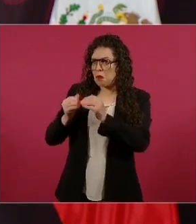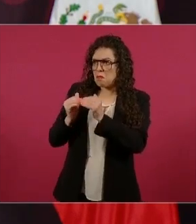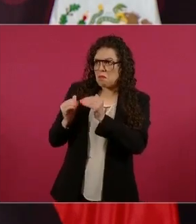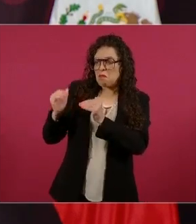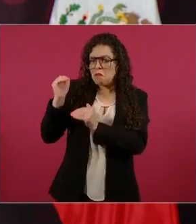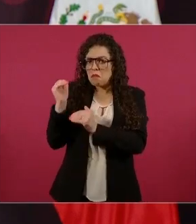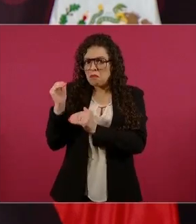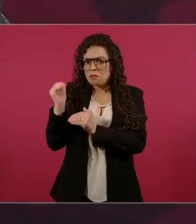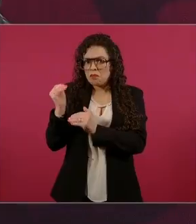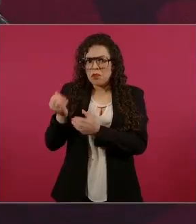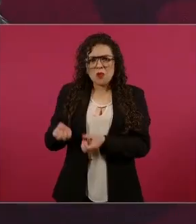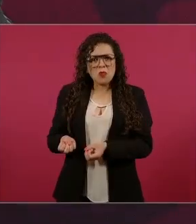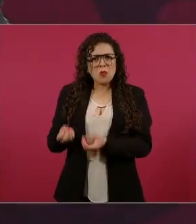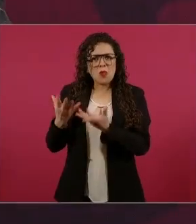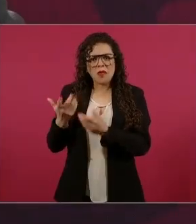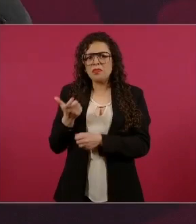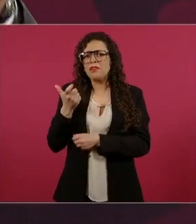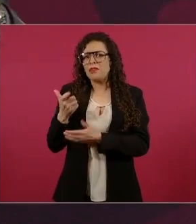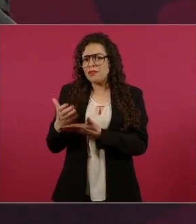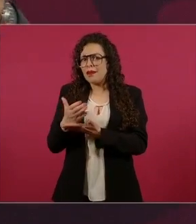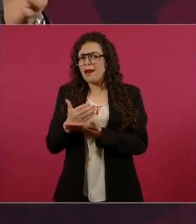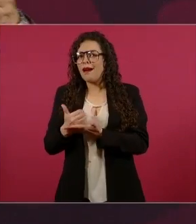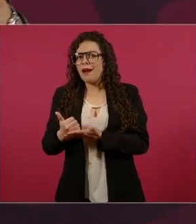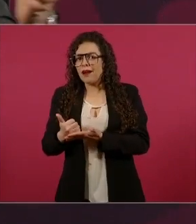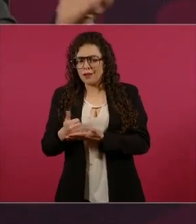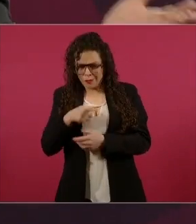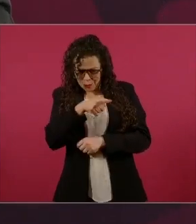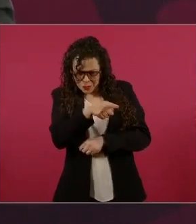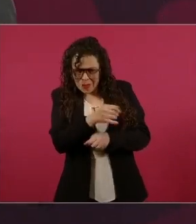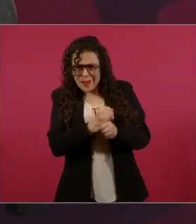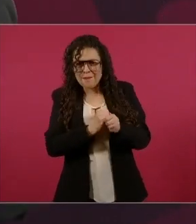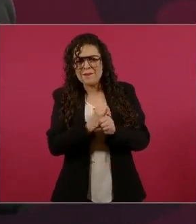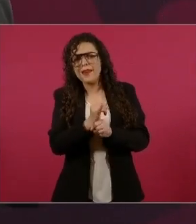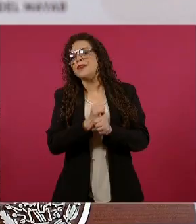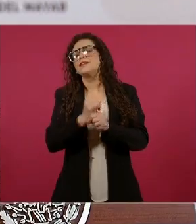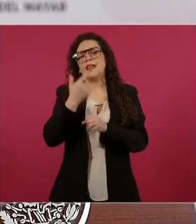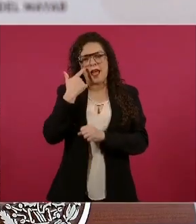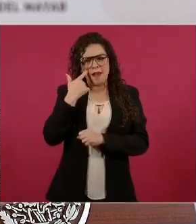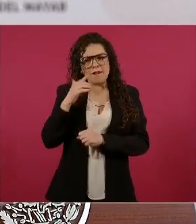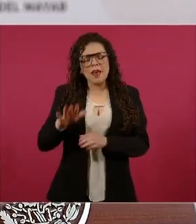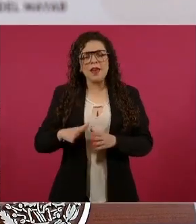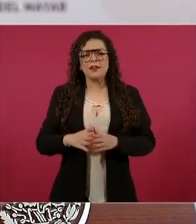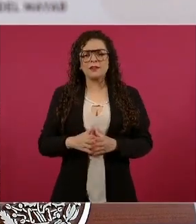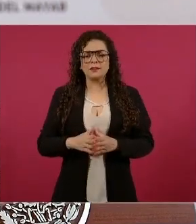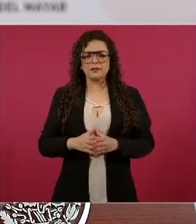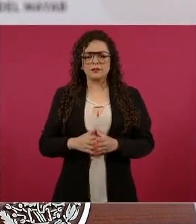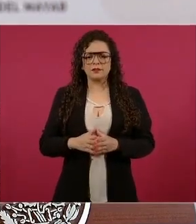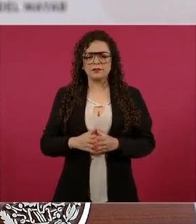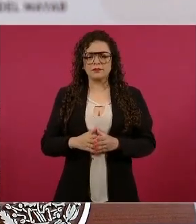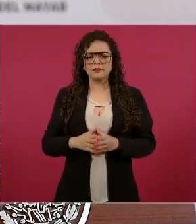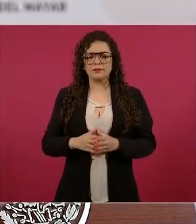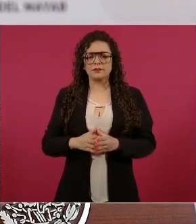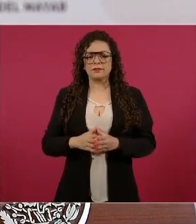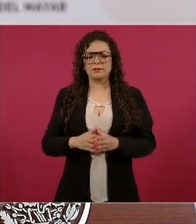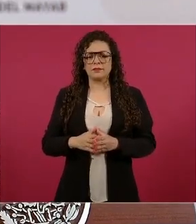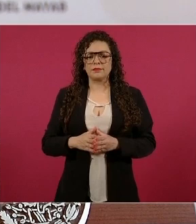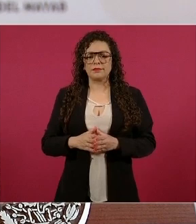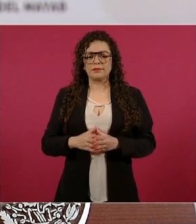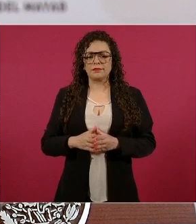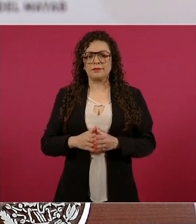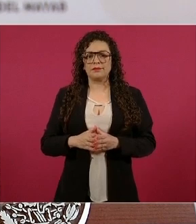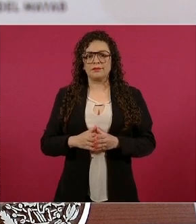Porque no son los trabajadores. Además, ellos son los